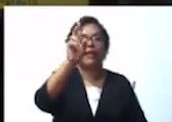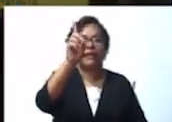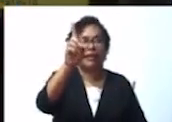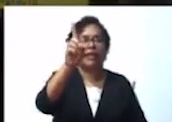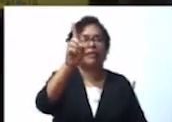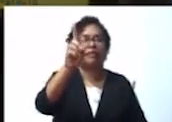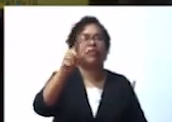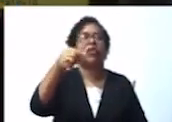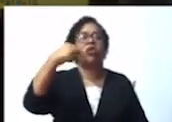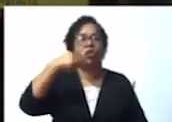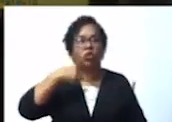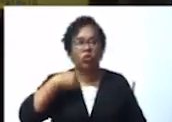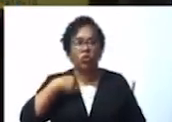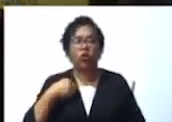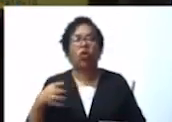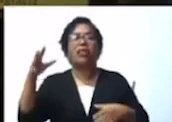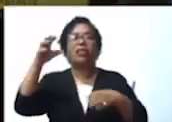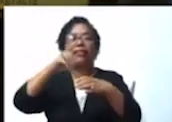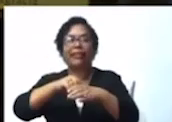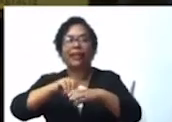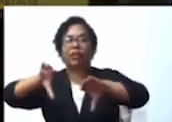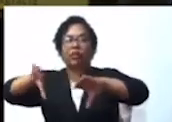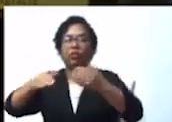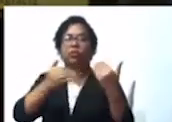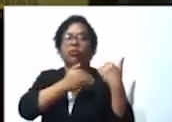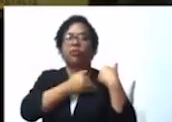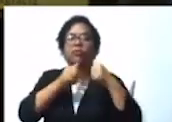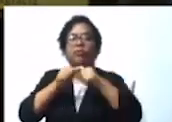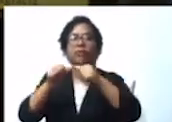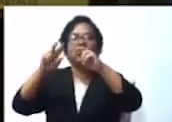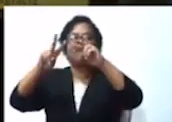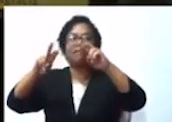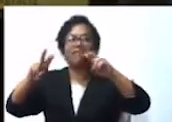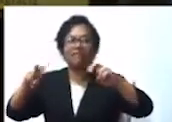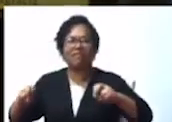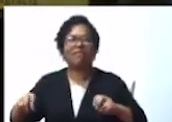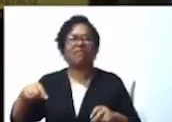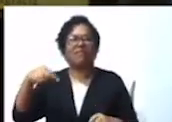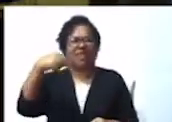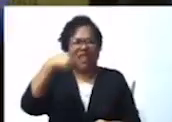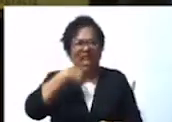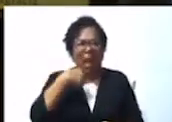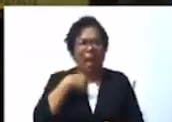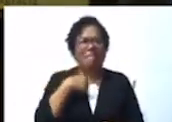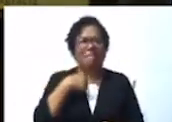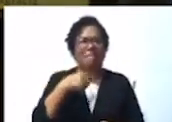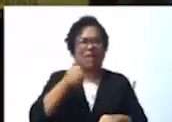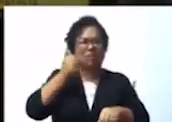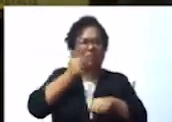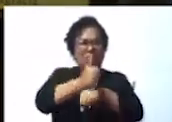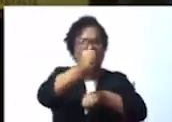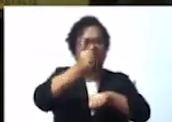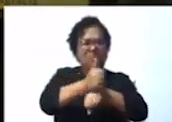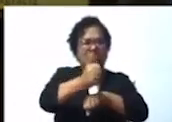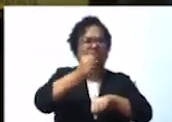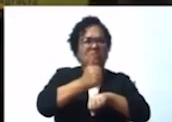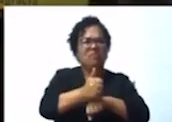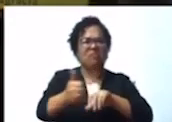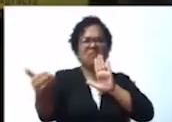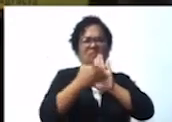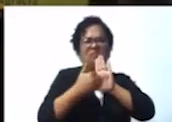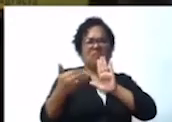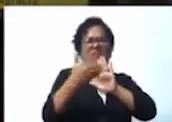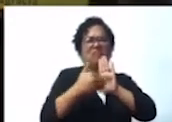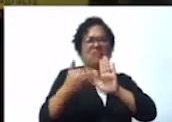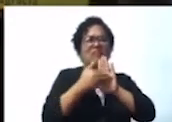Marítima con Caboli trabajando en mi oficina, la Cámara de Diputados difamando y chantajeando. El Ministerio de la Presidencia,